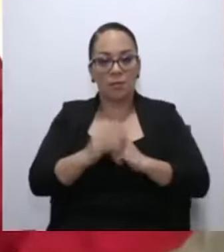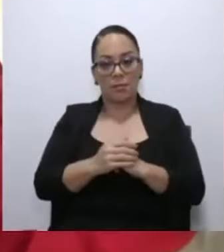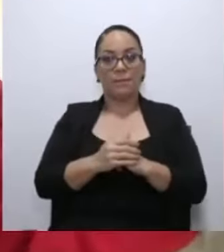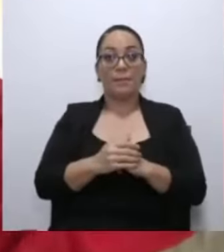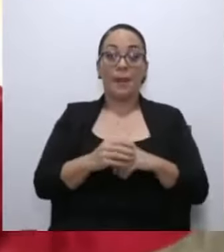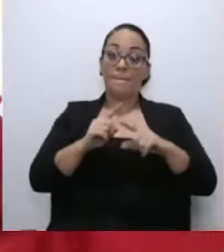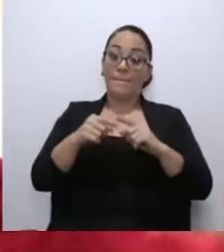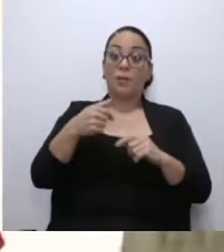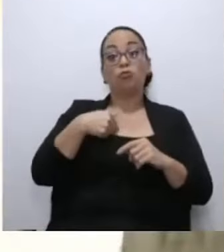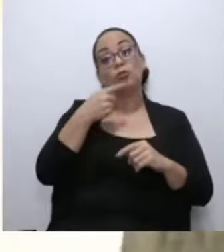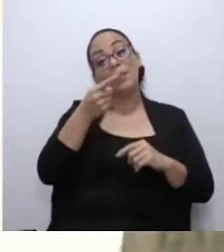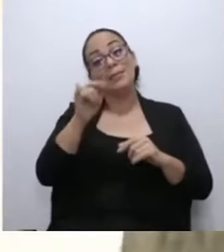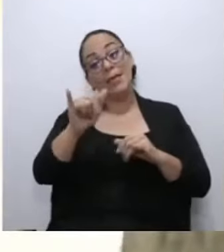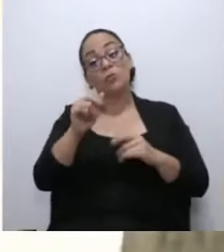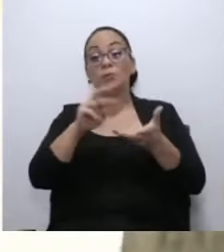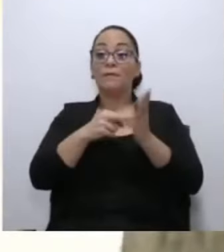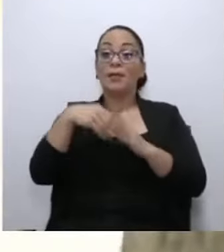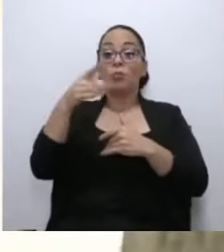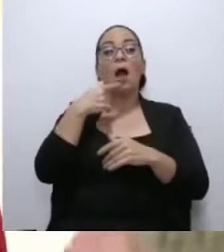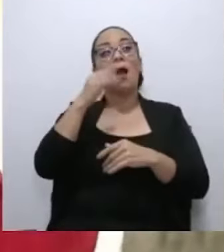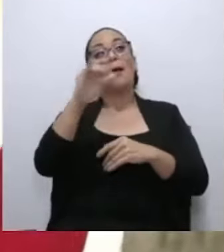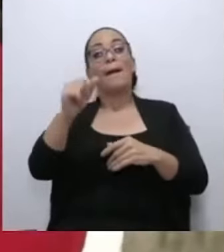privatizando la caja, por Dios. Entonces,